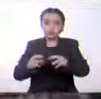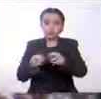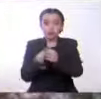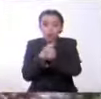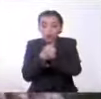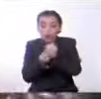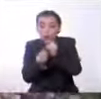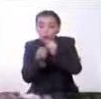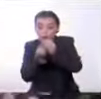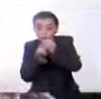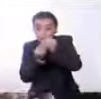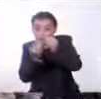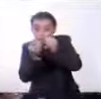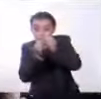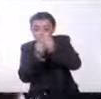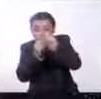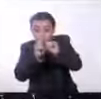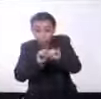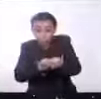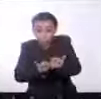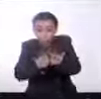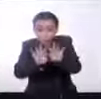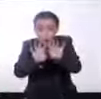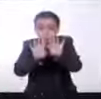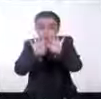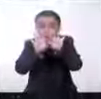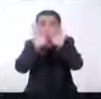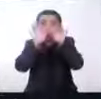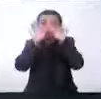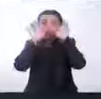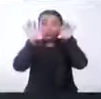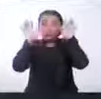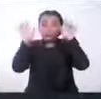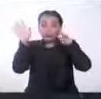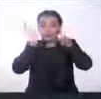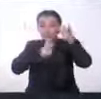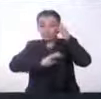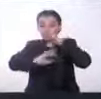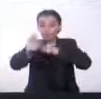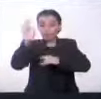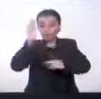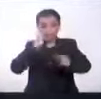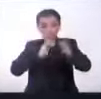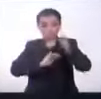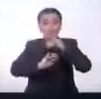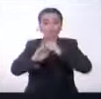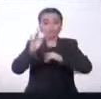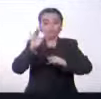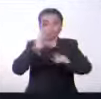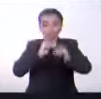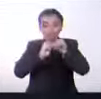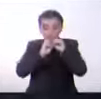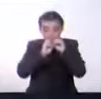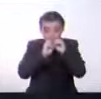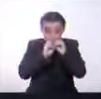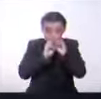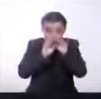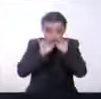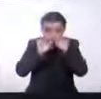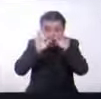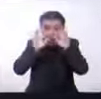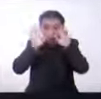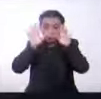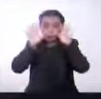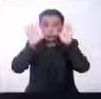huevos que los liberan en el agua. También liberan una gran cantidad de estos. Los